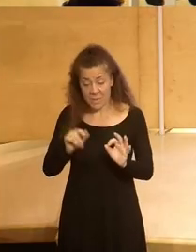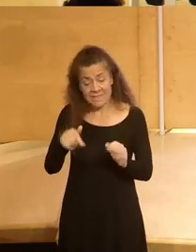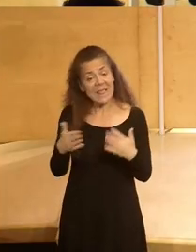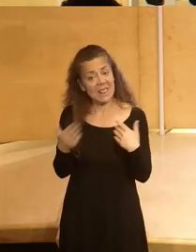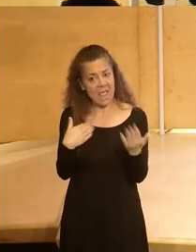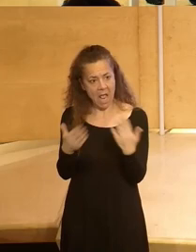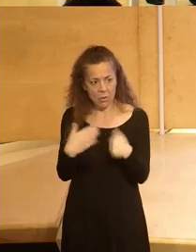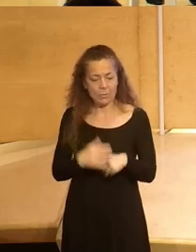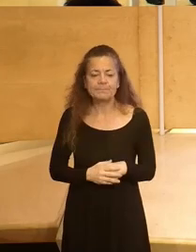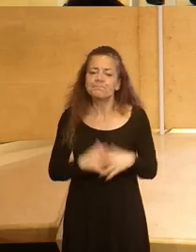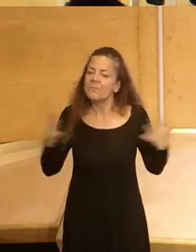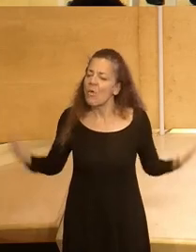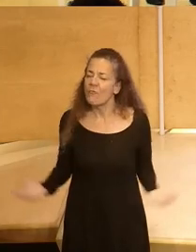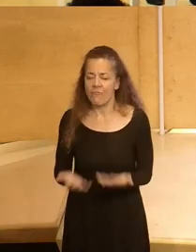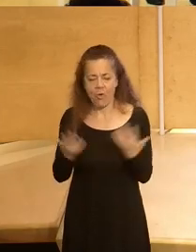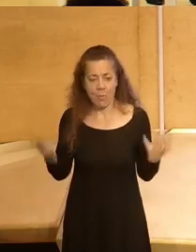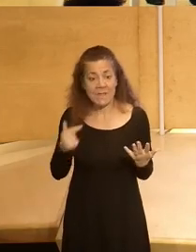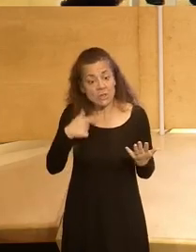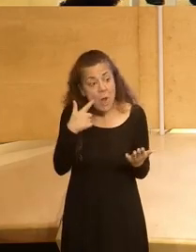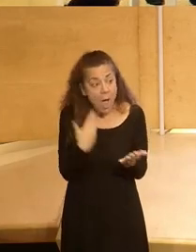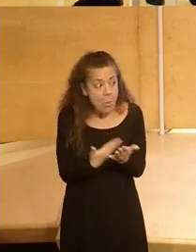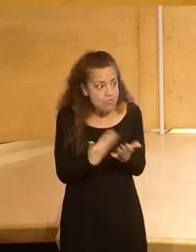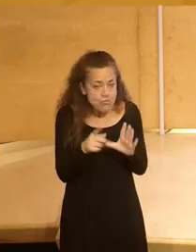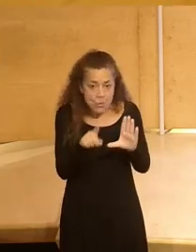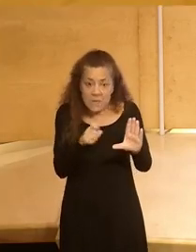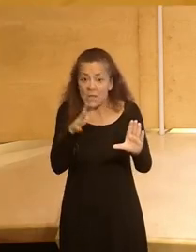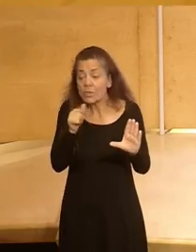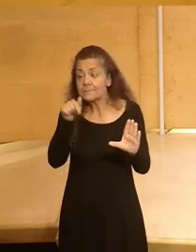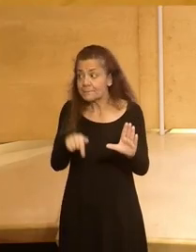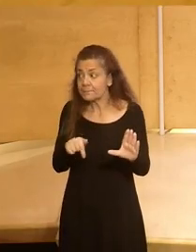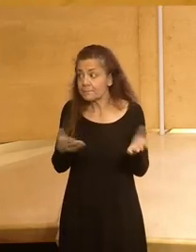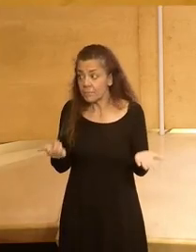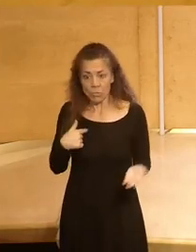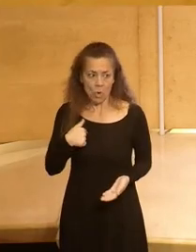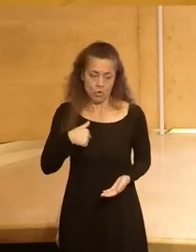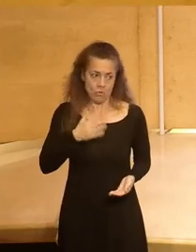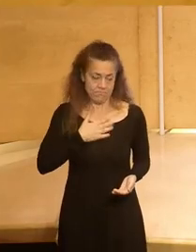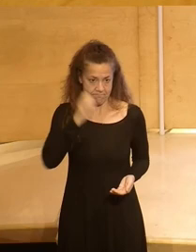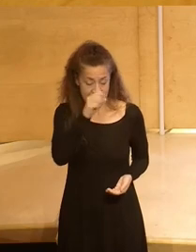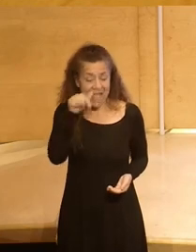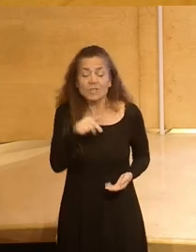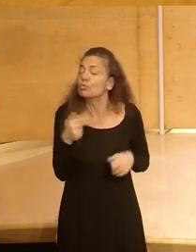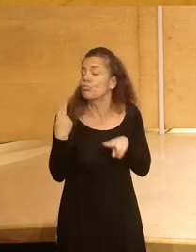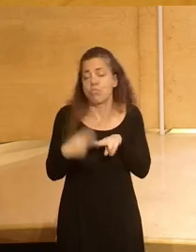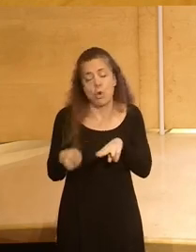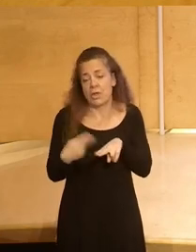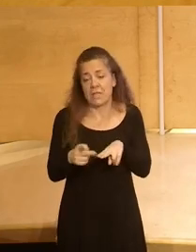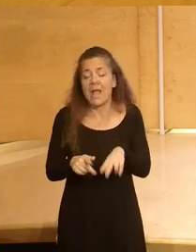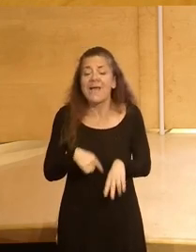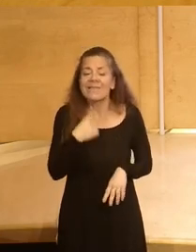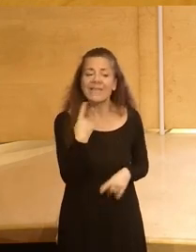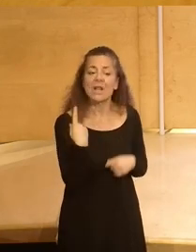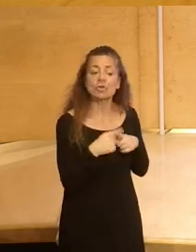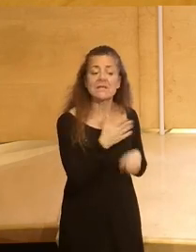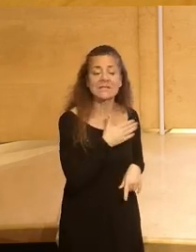diálogo fomente y sea una muestra porque al final esto como yo lo entiendo es política es decir qué